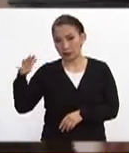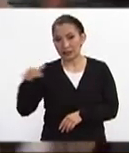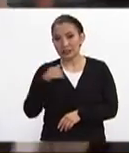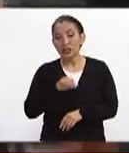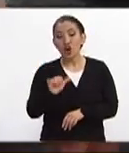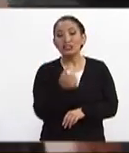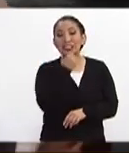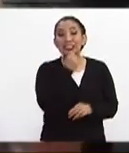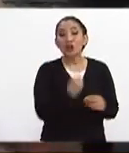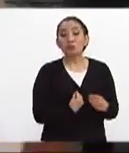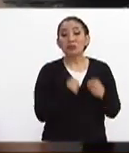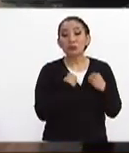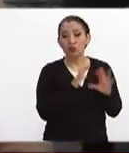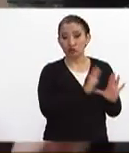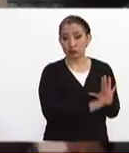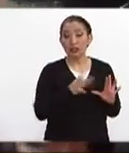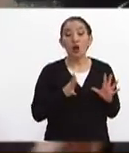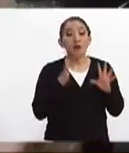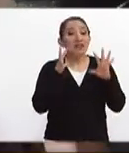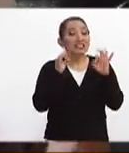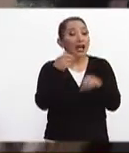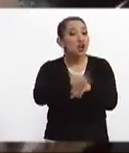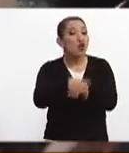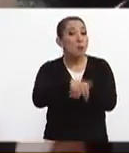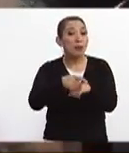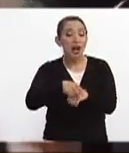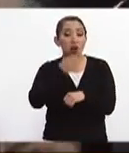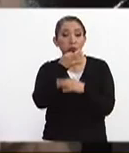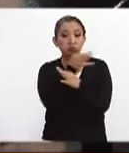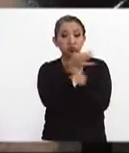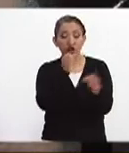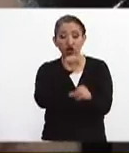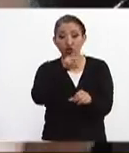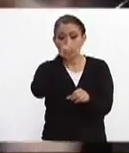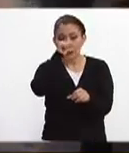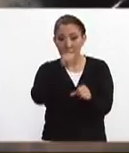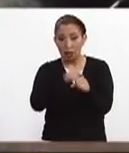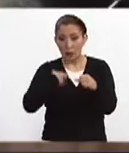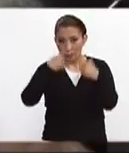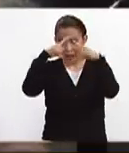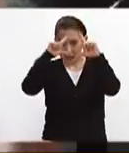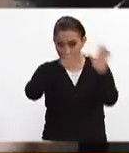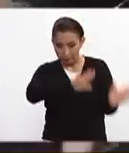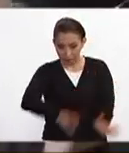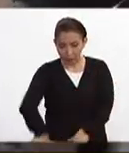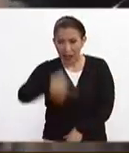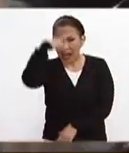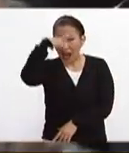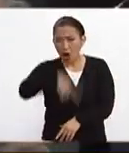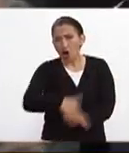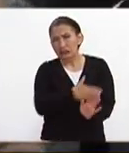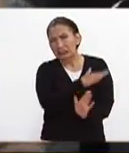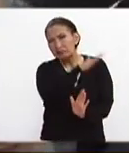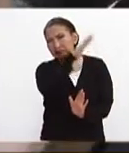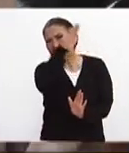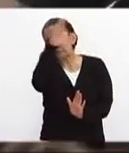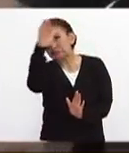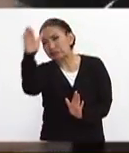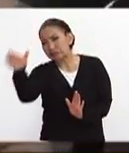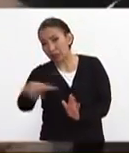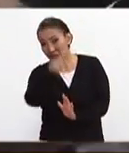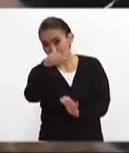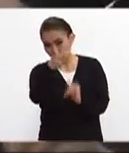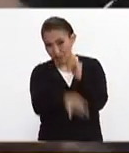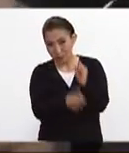rescatados esta es la última versión oficial que dio el subsecretario de la Marina más en la noche ya a punto de después de